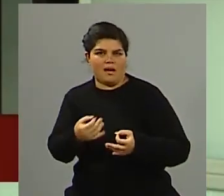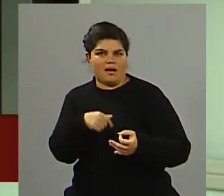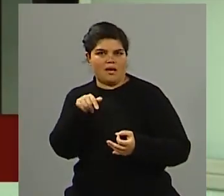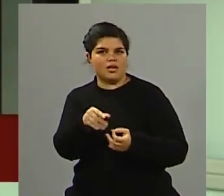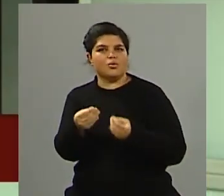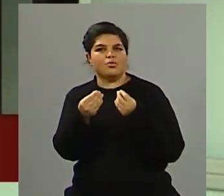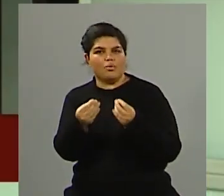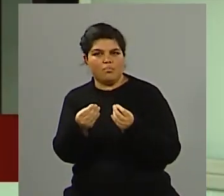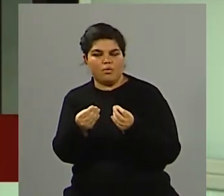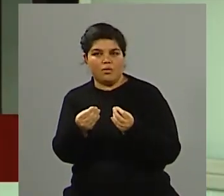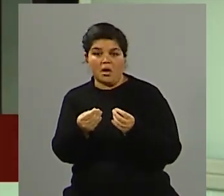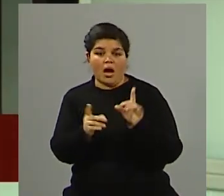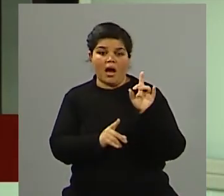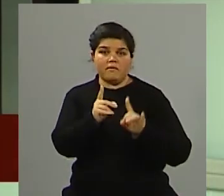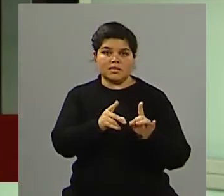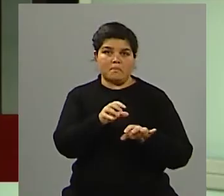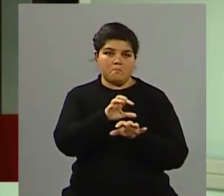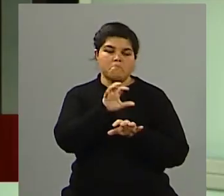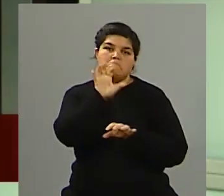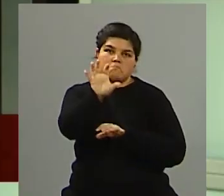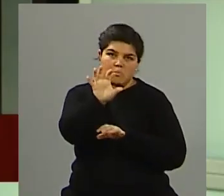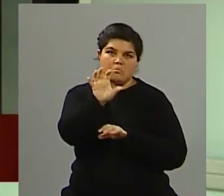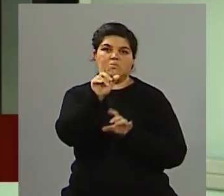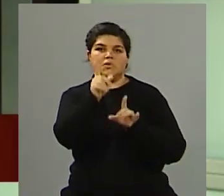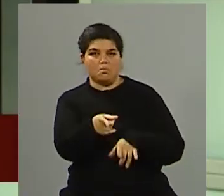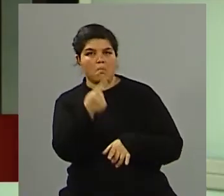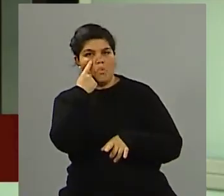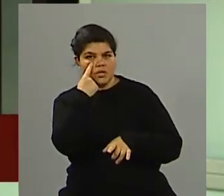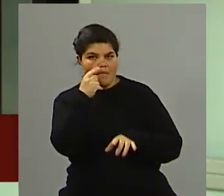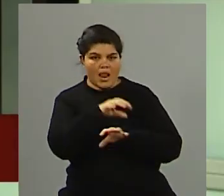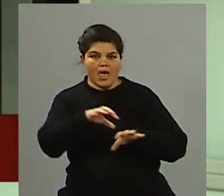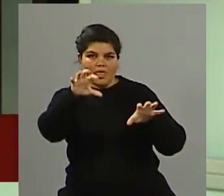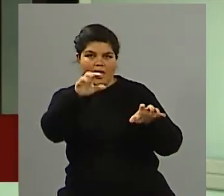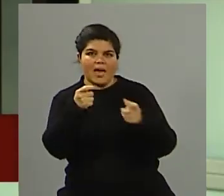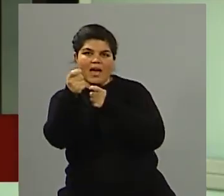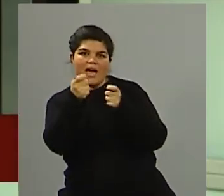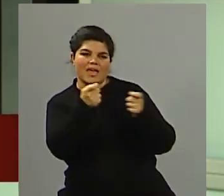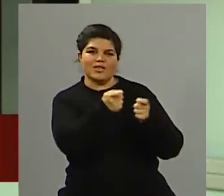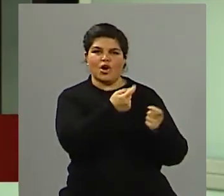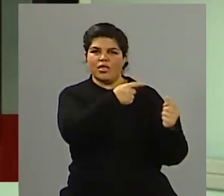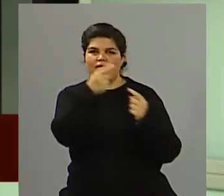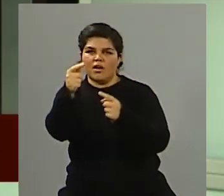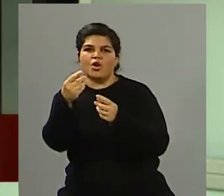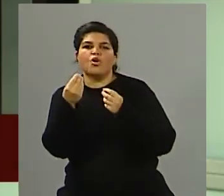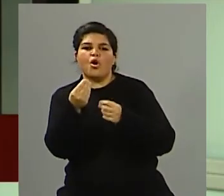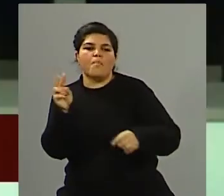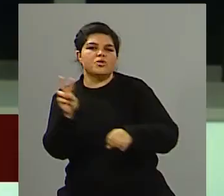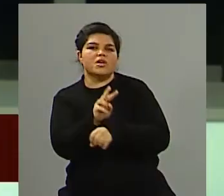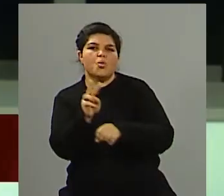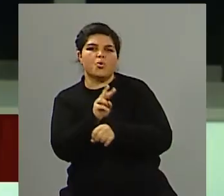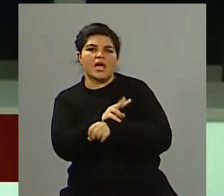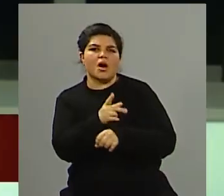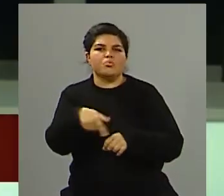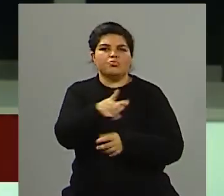fundamental una la tiene la provincia y otra la puede llegar a tener el municipio ¿cómo ustedes pueden participar de esa seguridad? Sí la